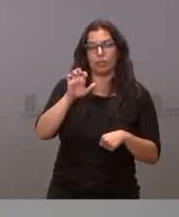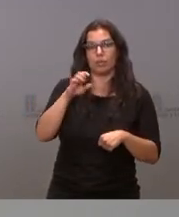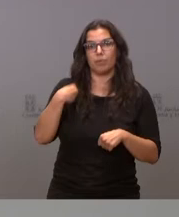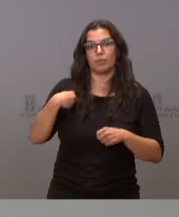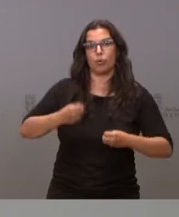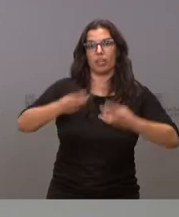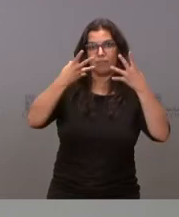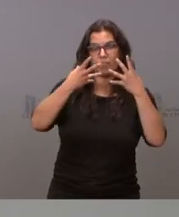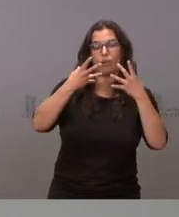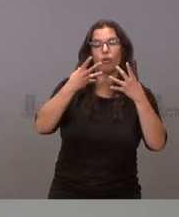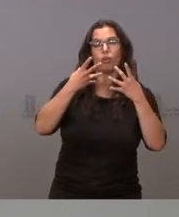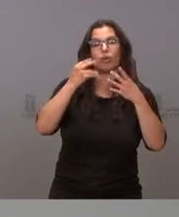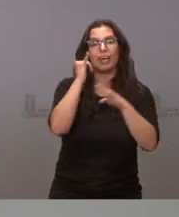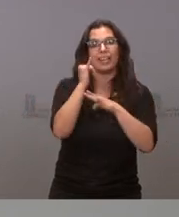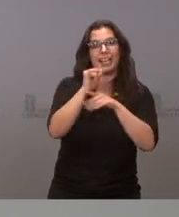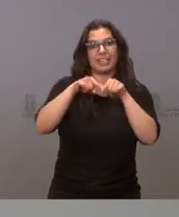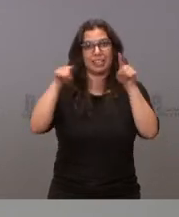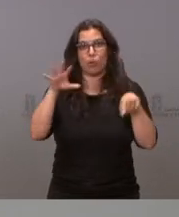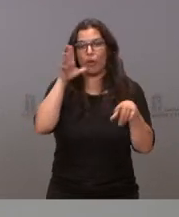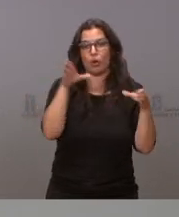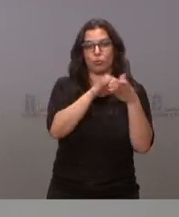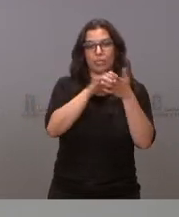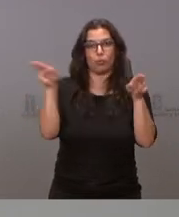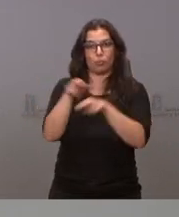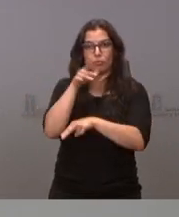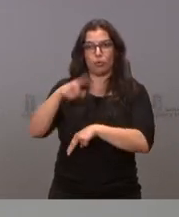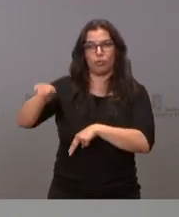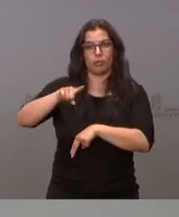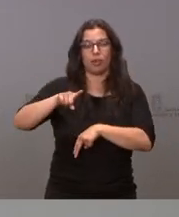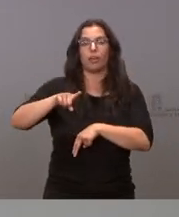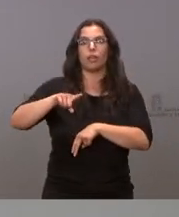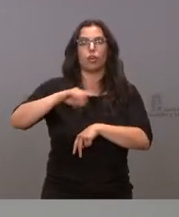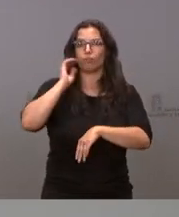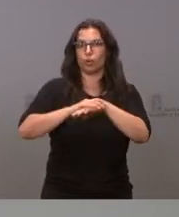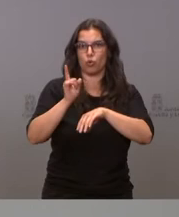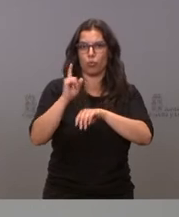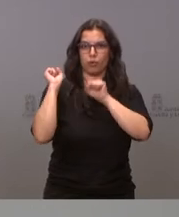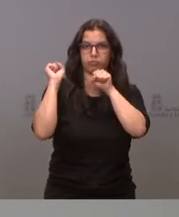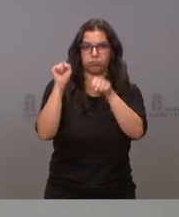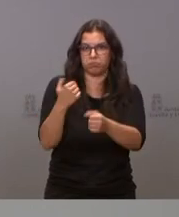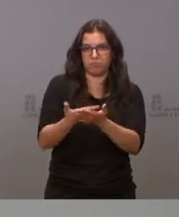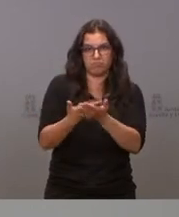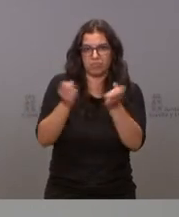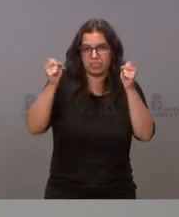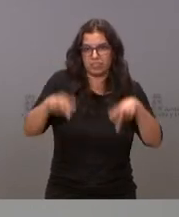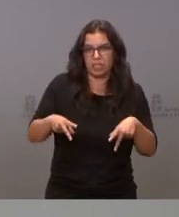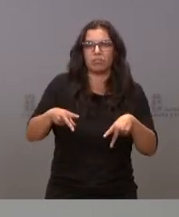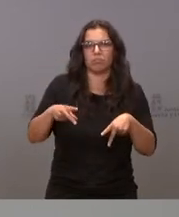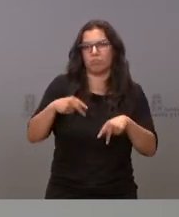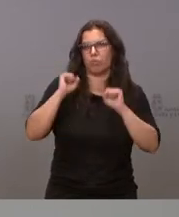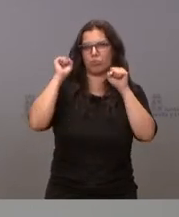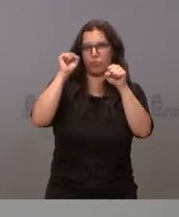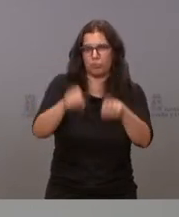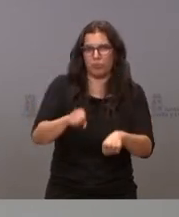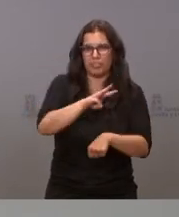IES Segovia y ahora la Junta lo rescinde tras el incumplimiento del contratista y un retraso injustificado, pero un plazo superior a un